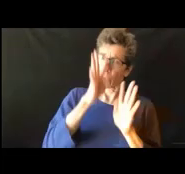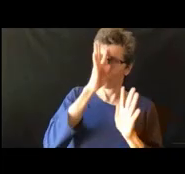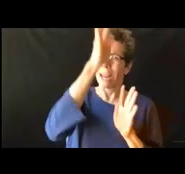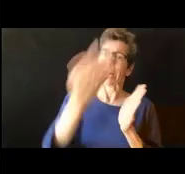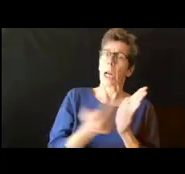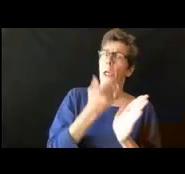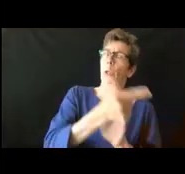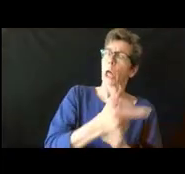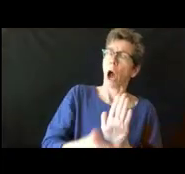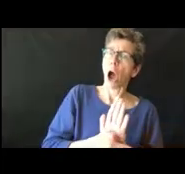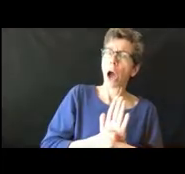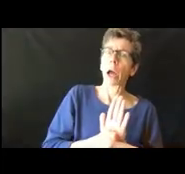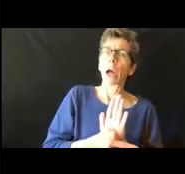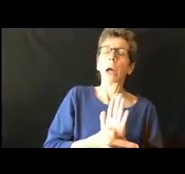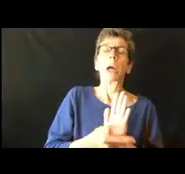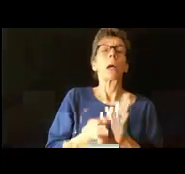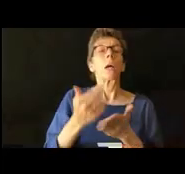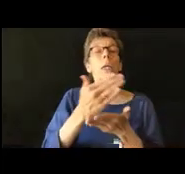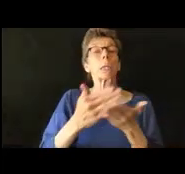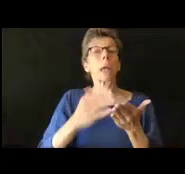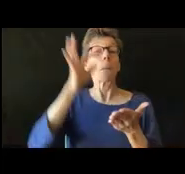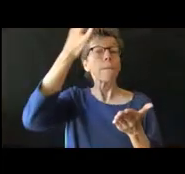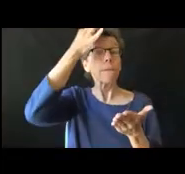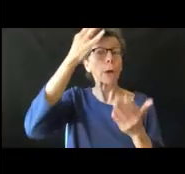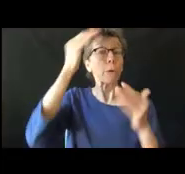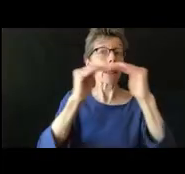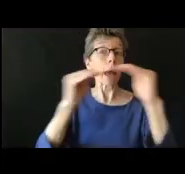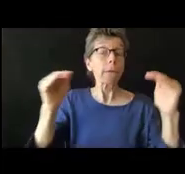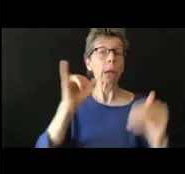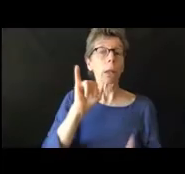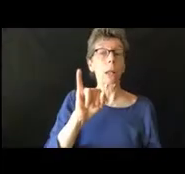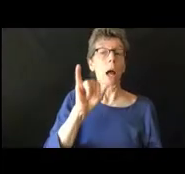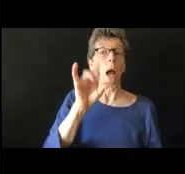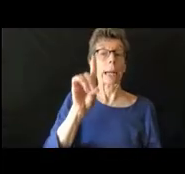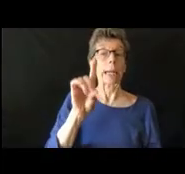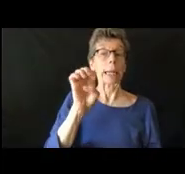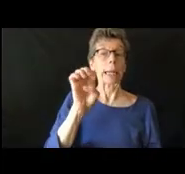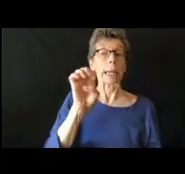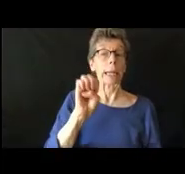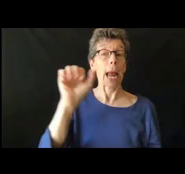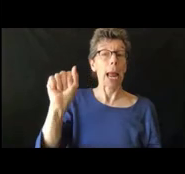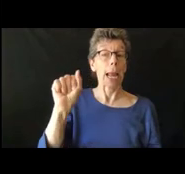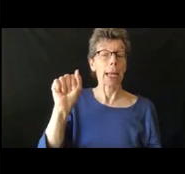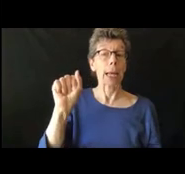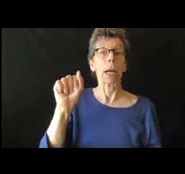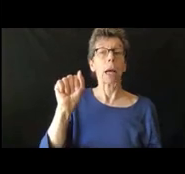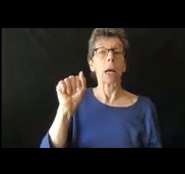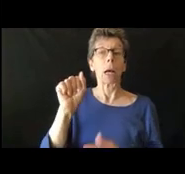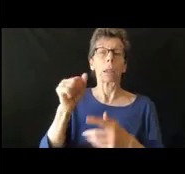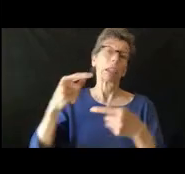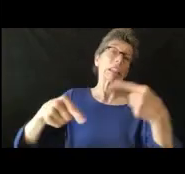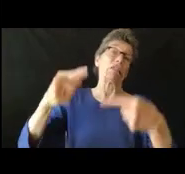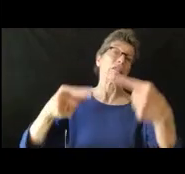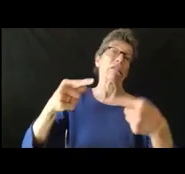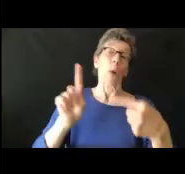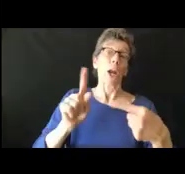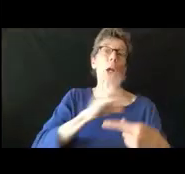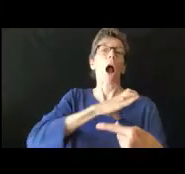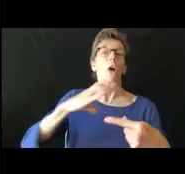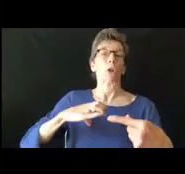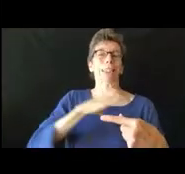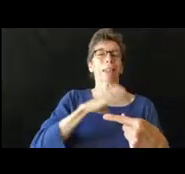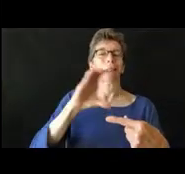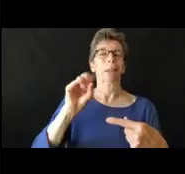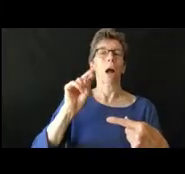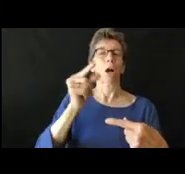las leyes federales que habíamos hablado, esas leyes van a estar en el Congreso y a